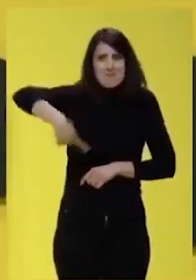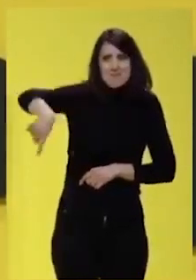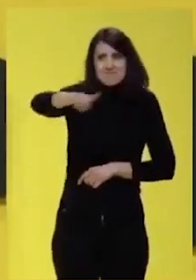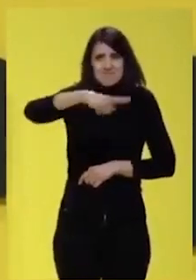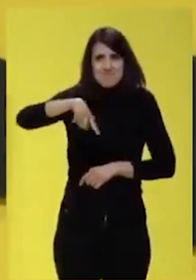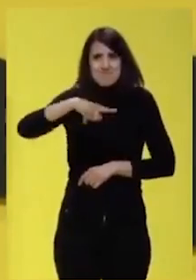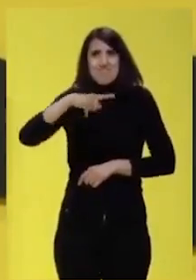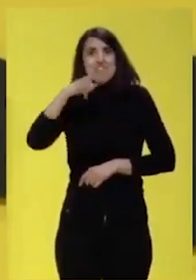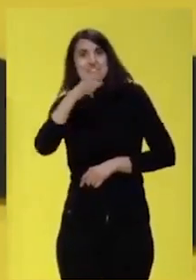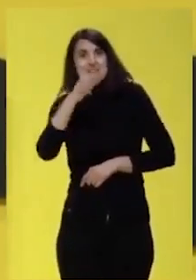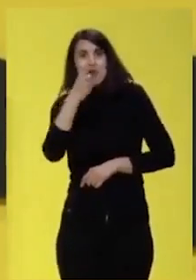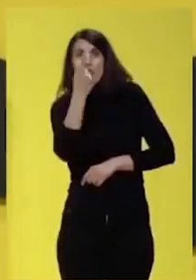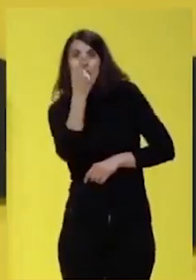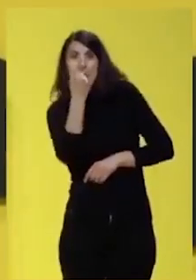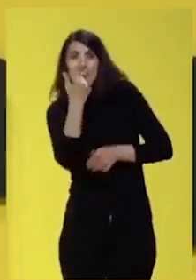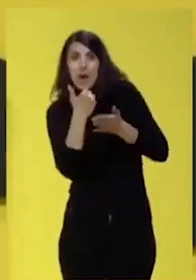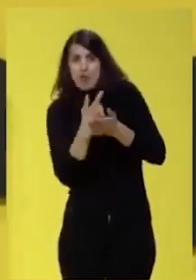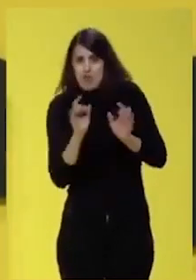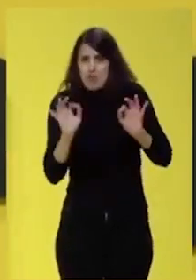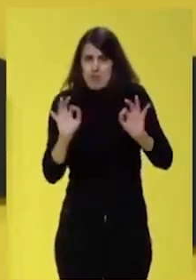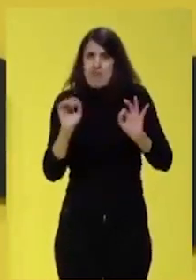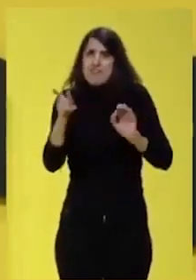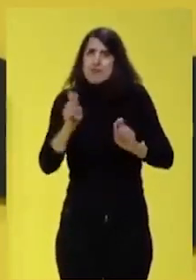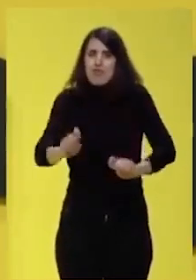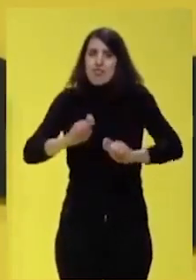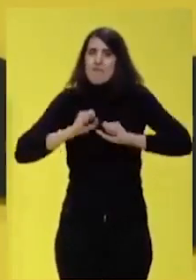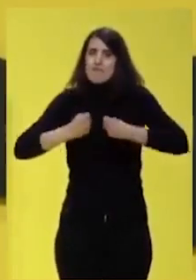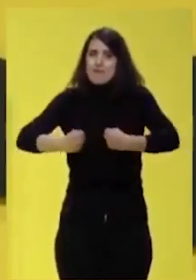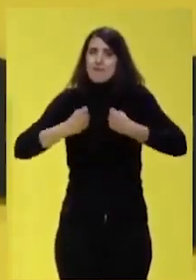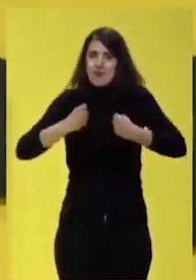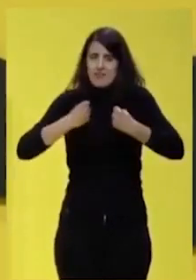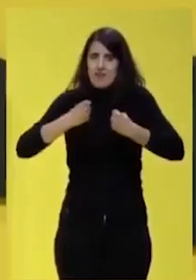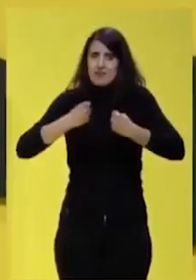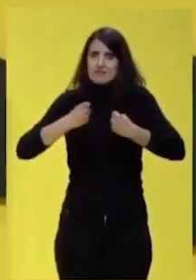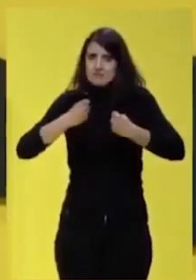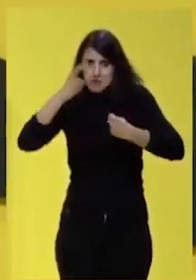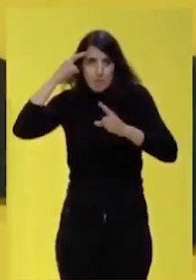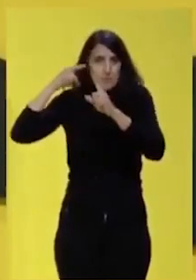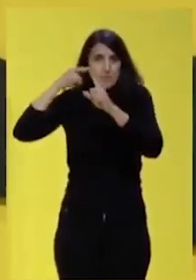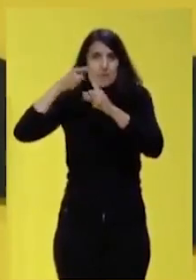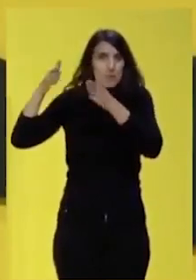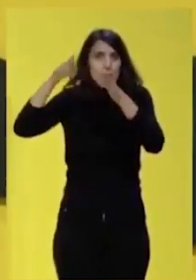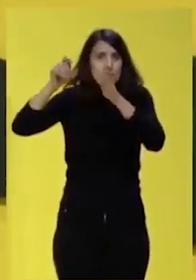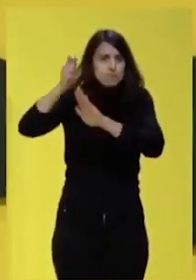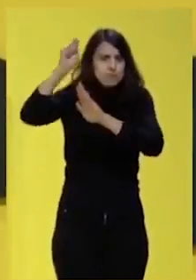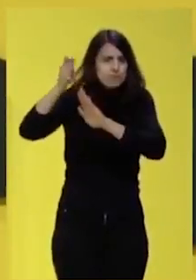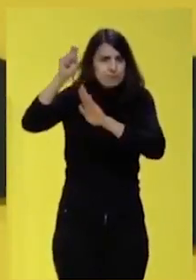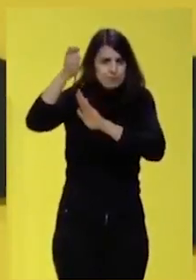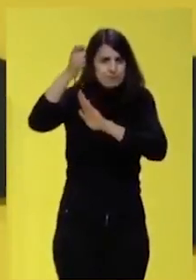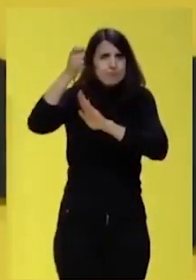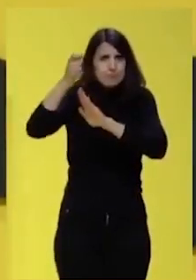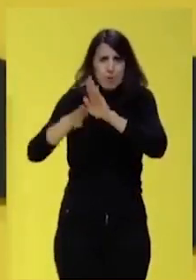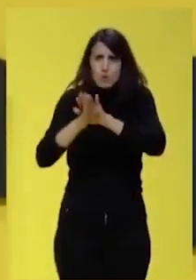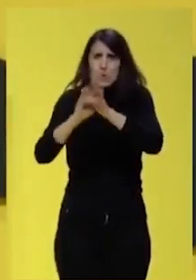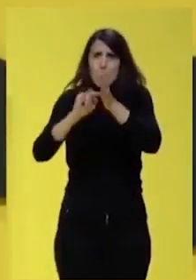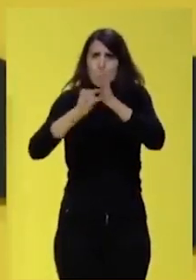no se paga con dinero. Esa es la gasolina política que nos permite ir hacia adelante y seguir construyendo